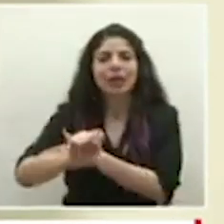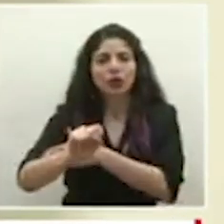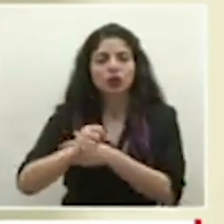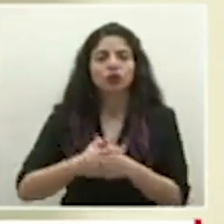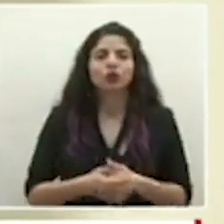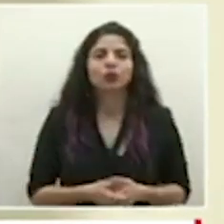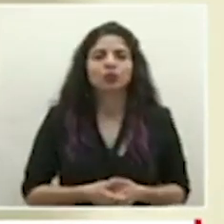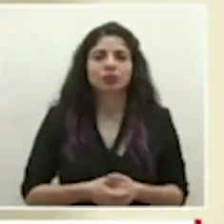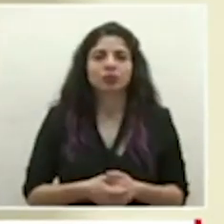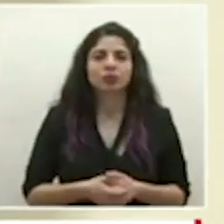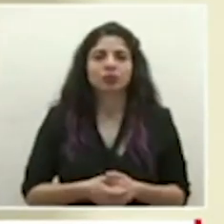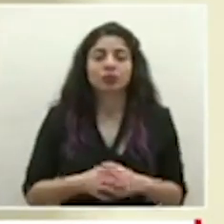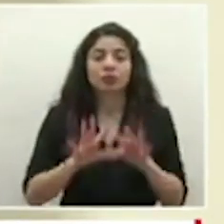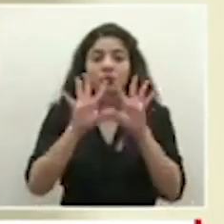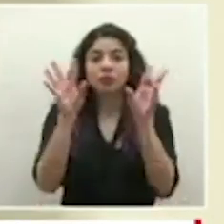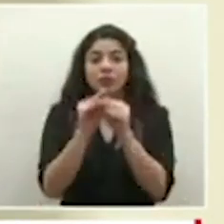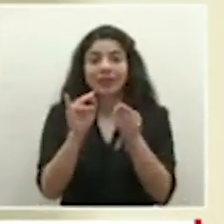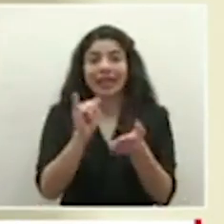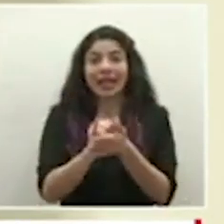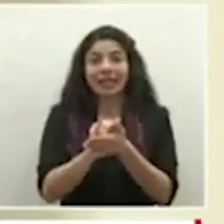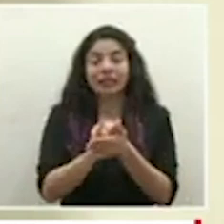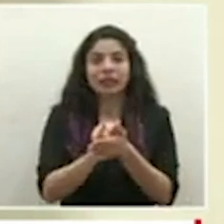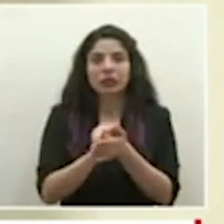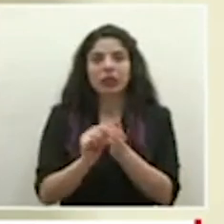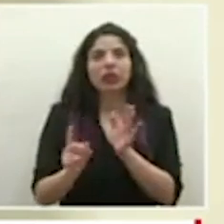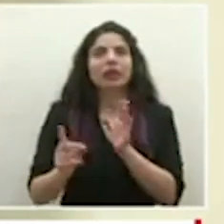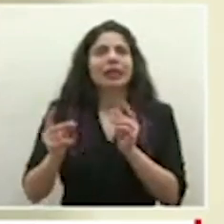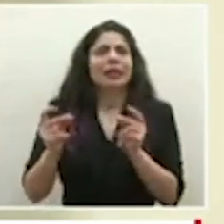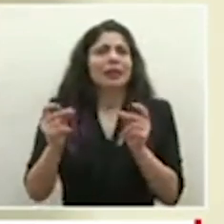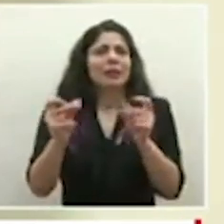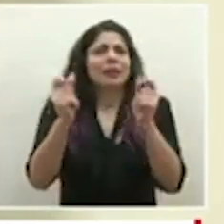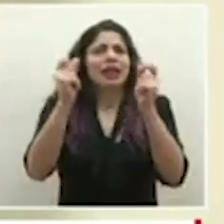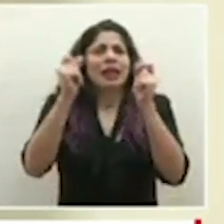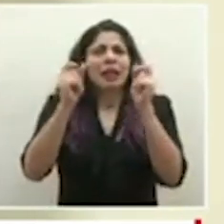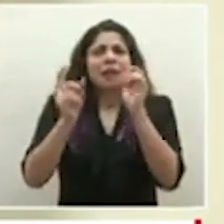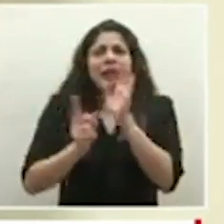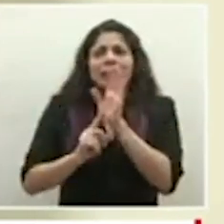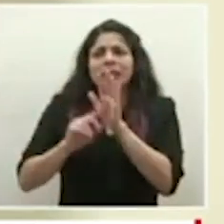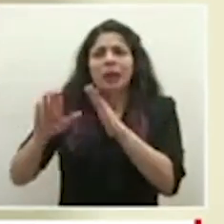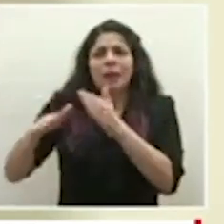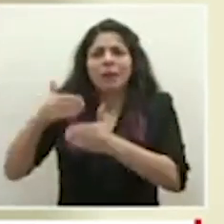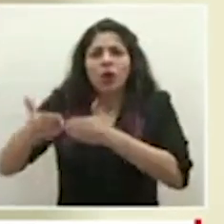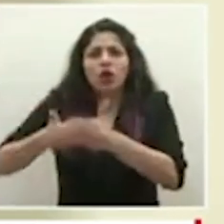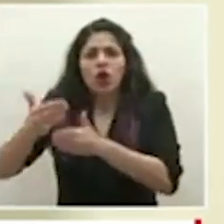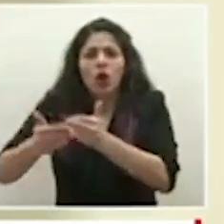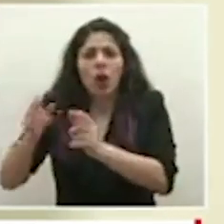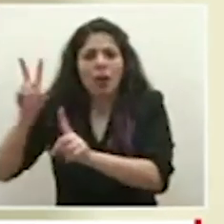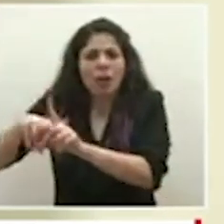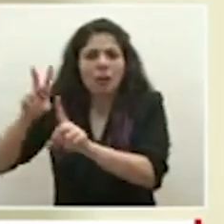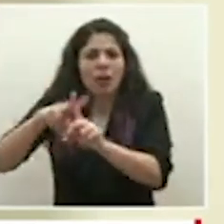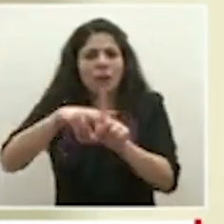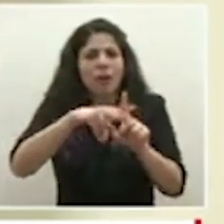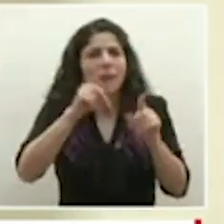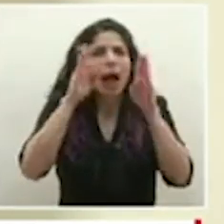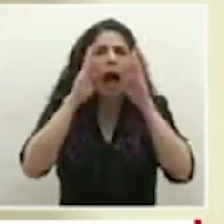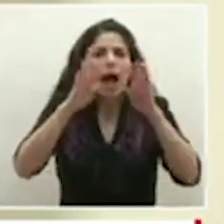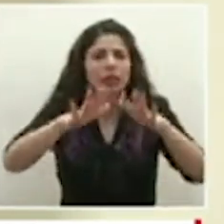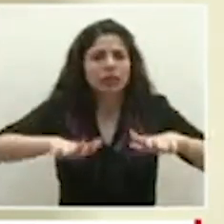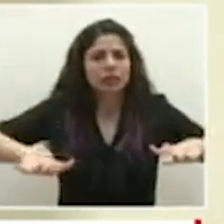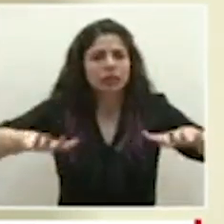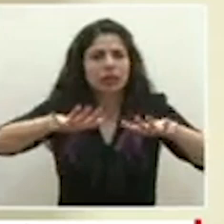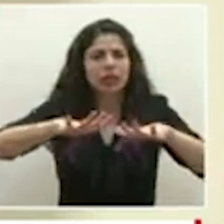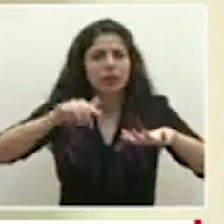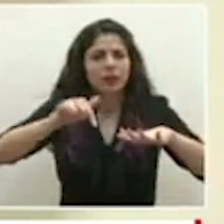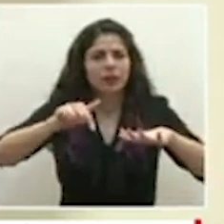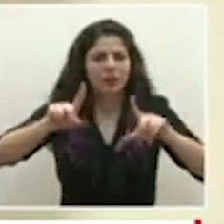Esto activó de manera inmediata los protocolos de atención de este tipo